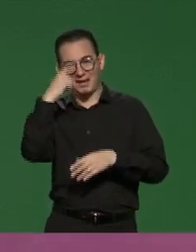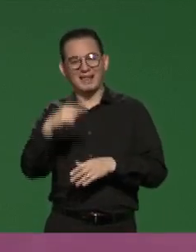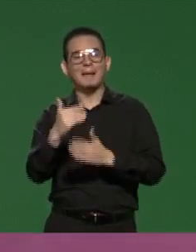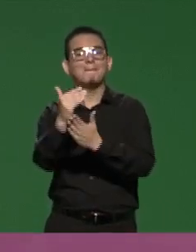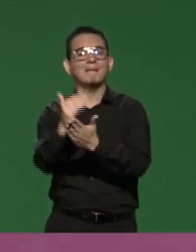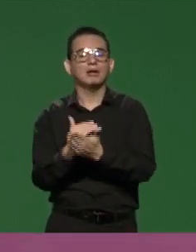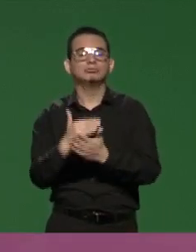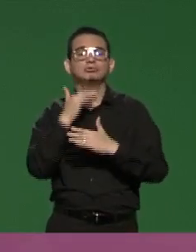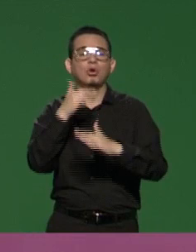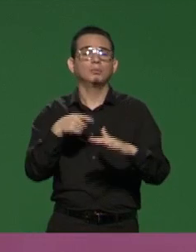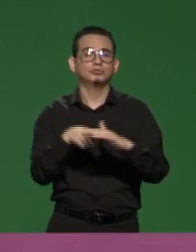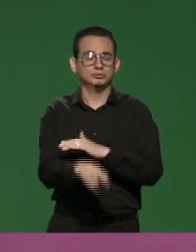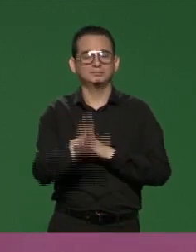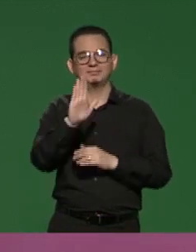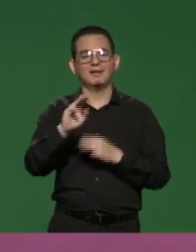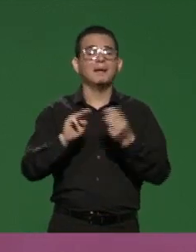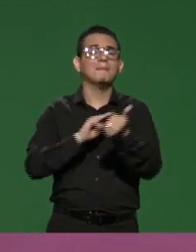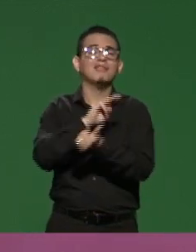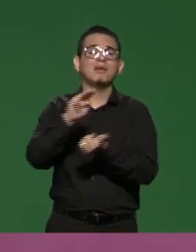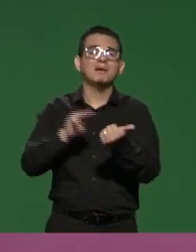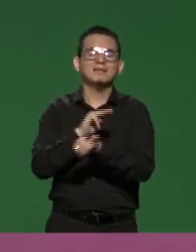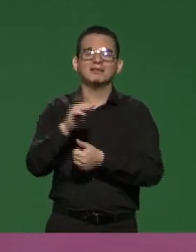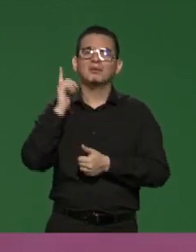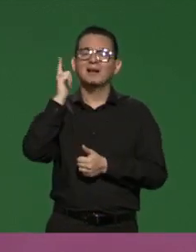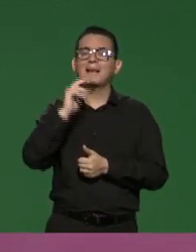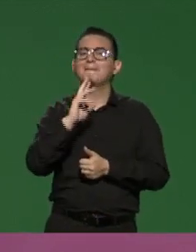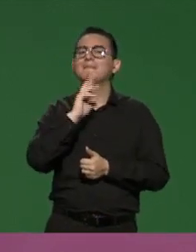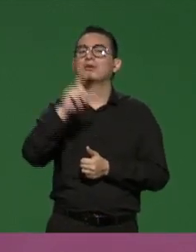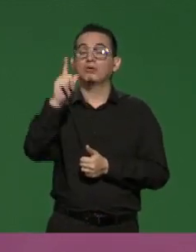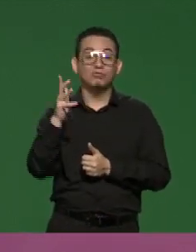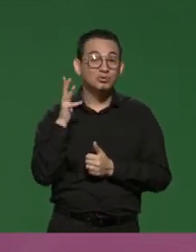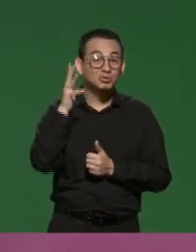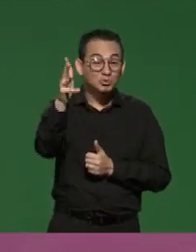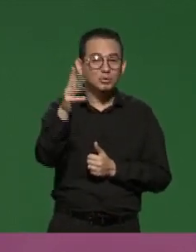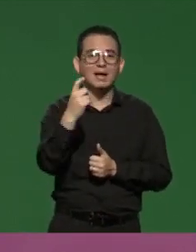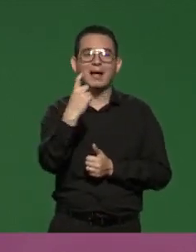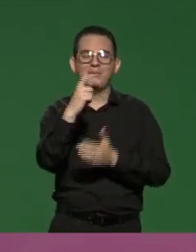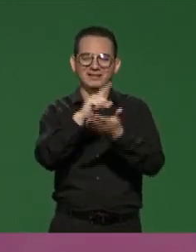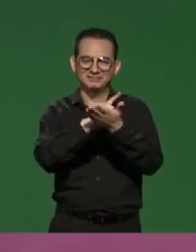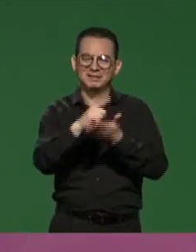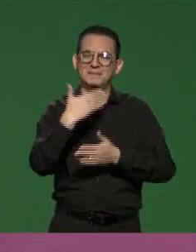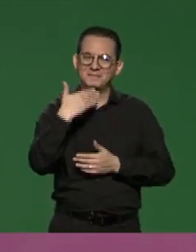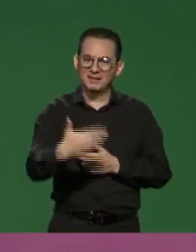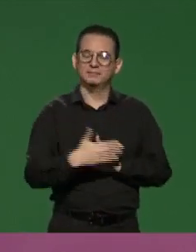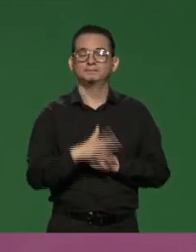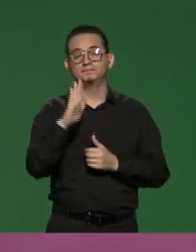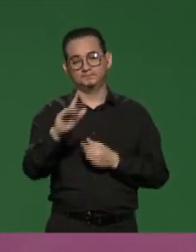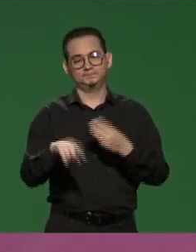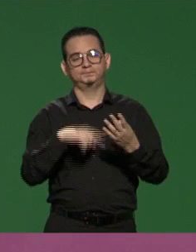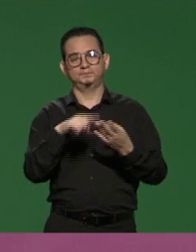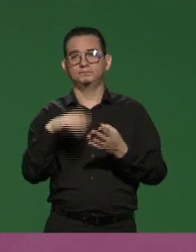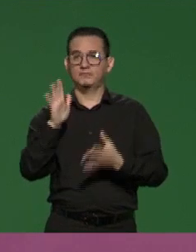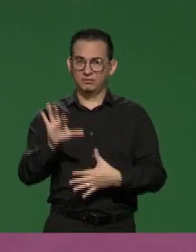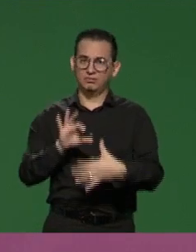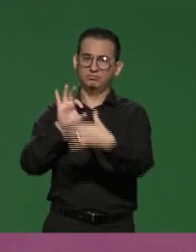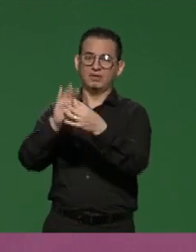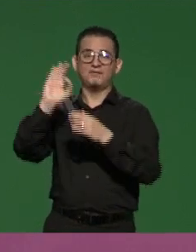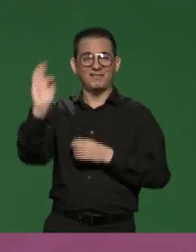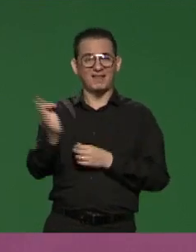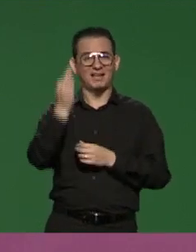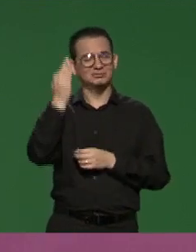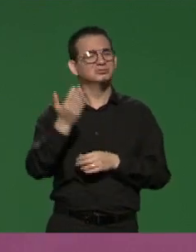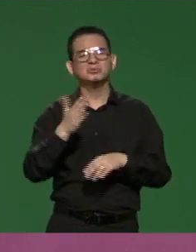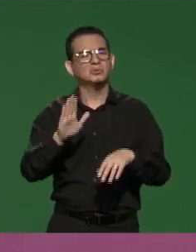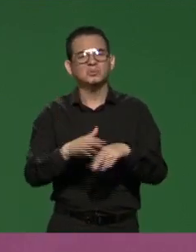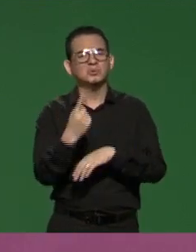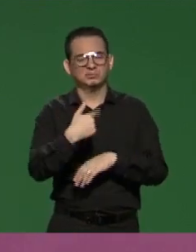También queremos un medio ambiente sano, un futuro con agua. Queremos coordinación con la federación, porque ya